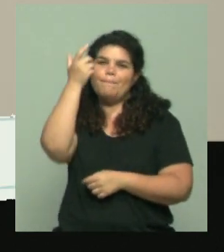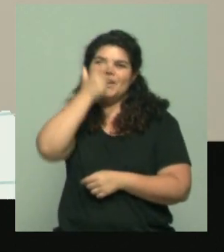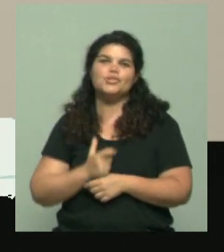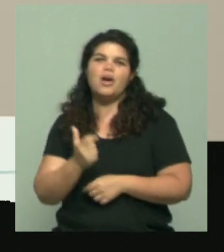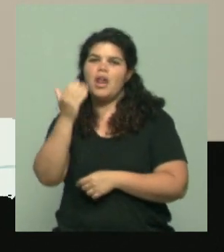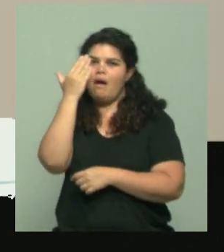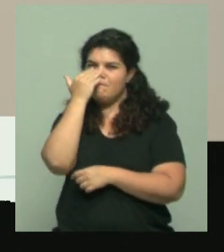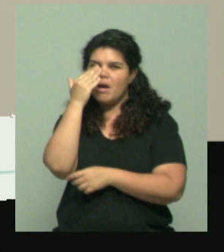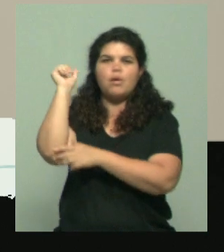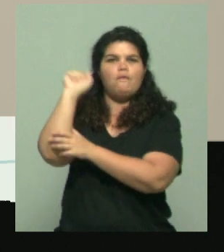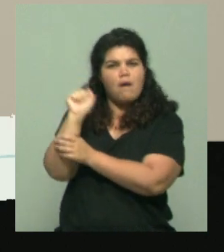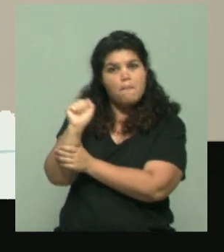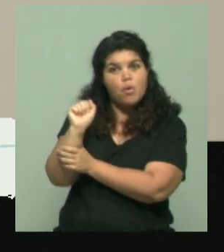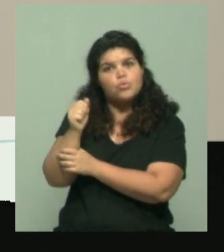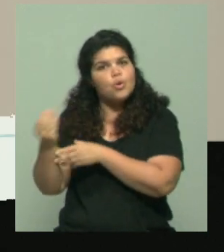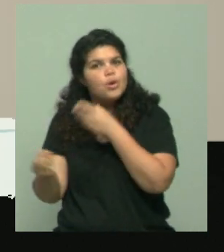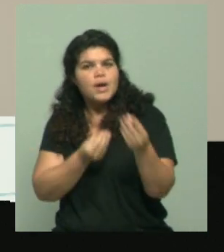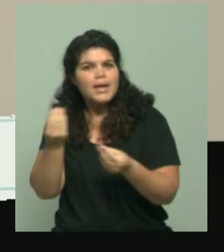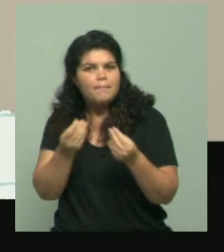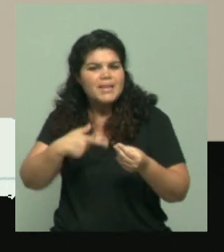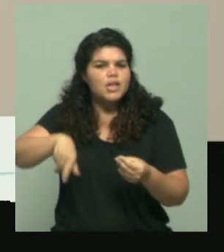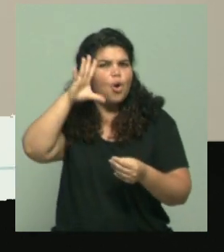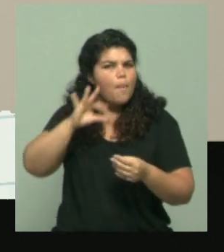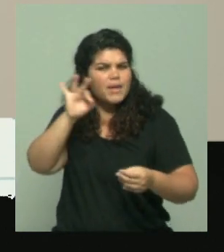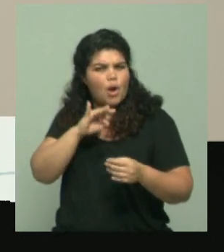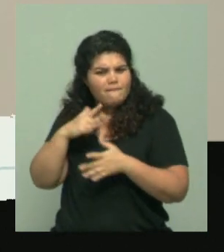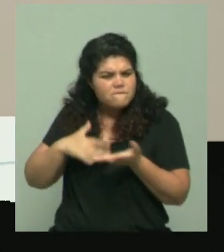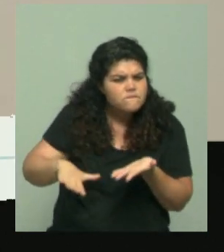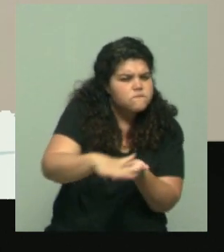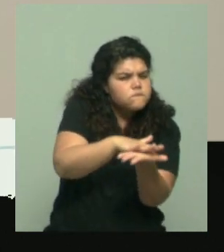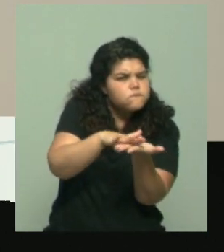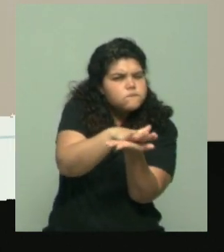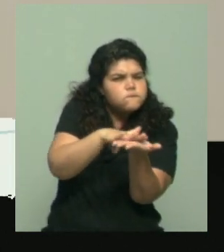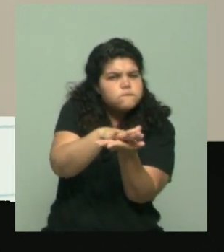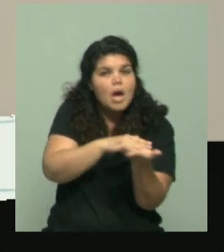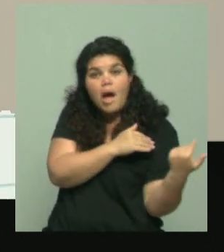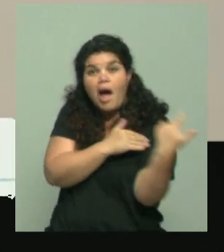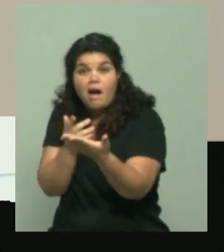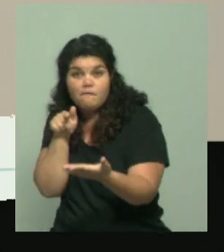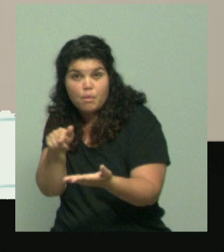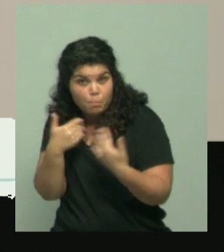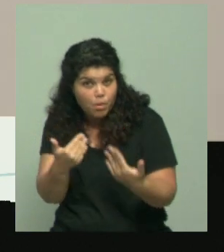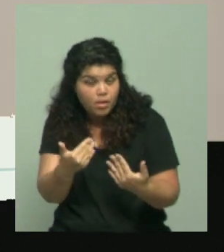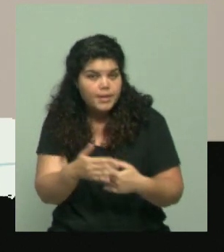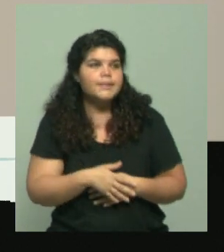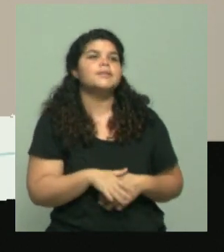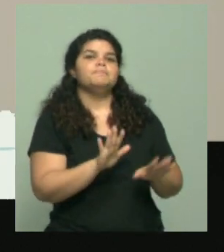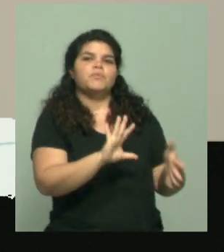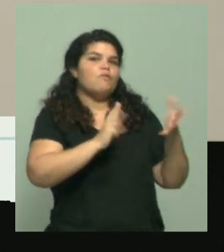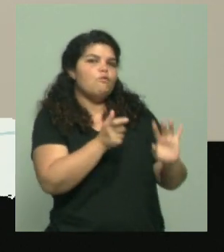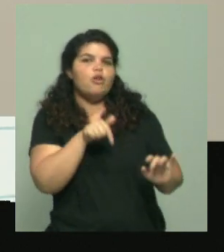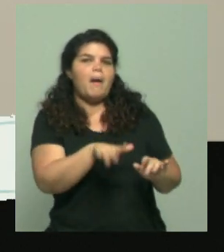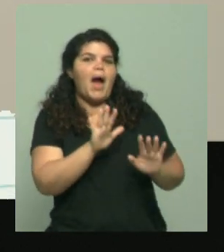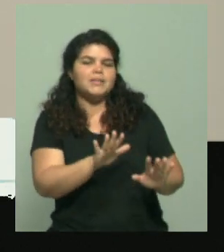partidos ya demócratas. Entonces, pueden que tendencias, sí, pero recordemos que también el sistema de voto indirecto que tienen